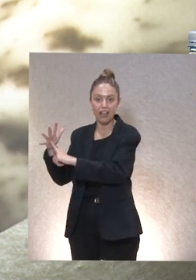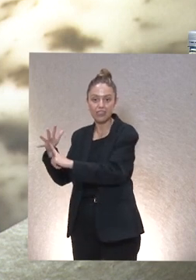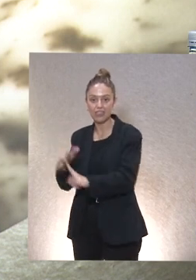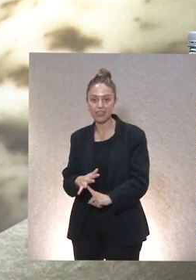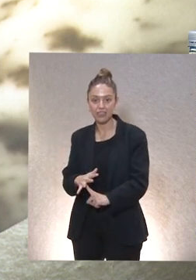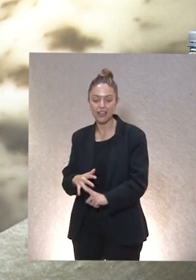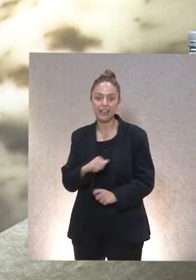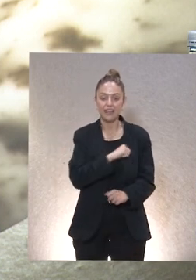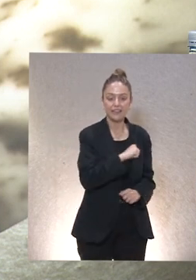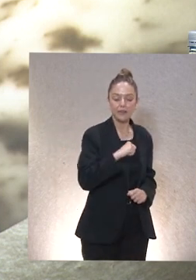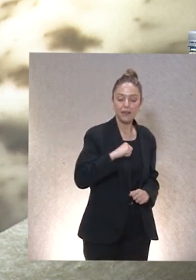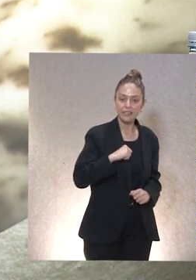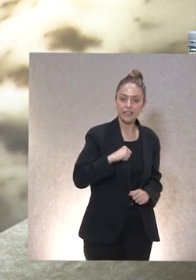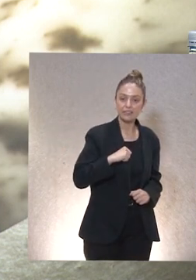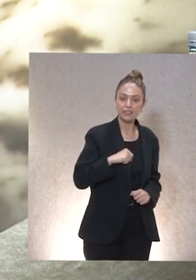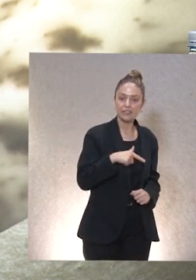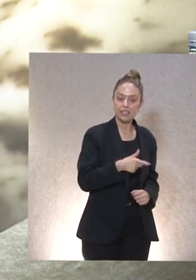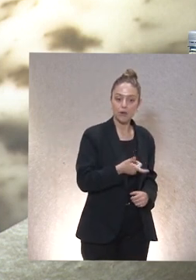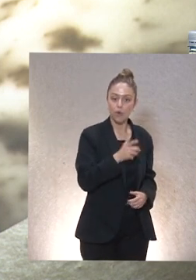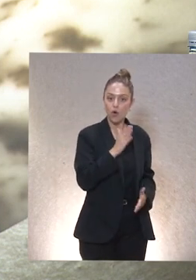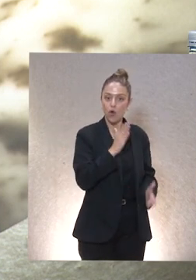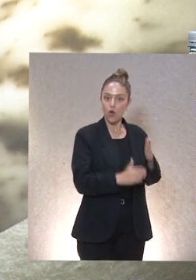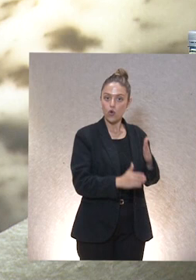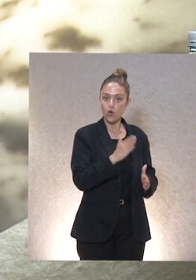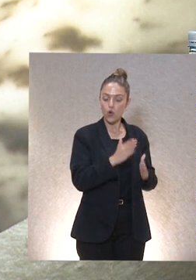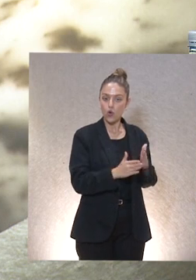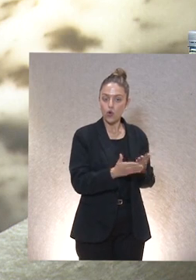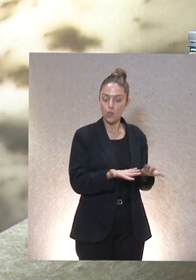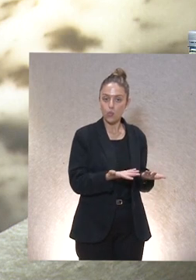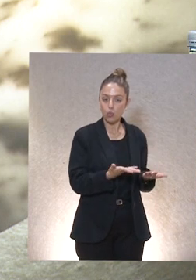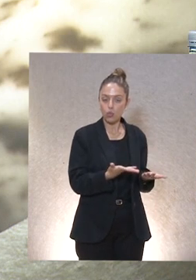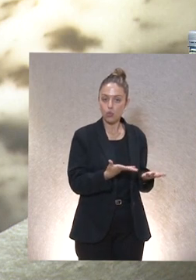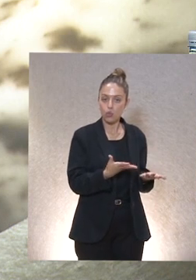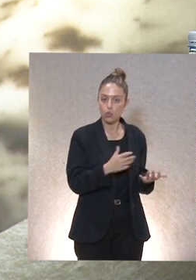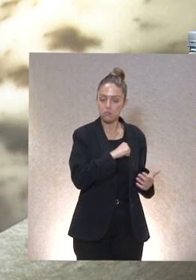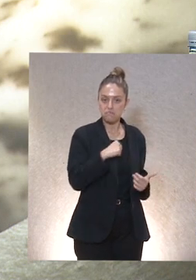dependiente entre comillas es aquel que no tiene el robot aquel que no sé qué aquel que tal aquel cual